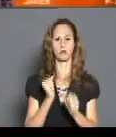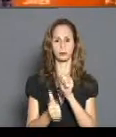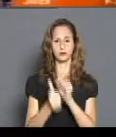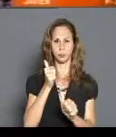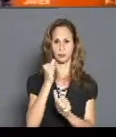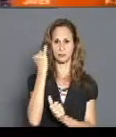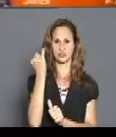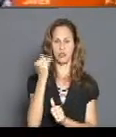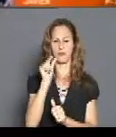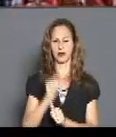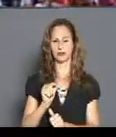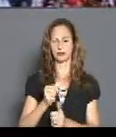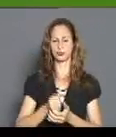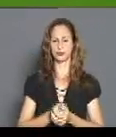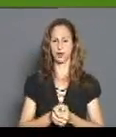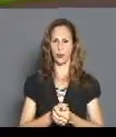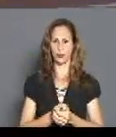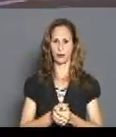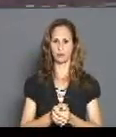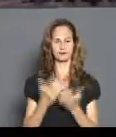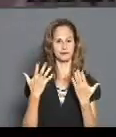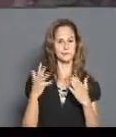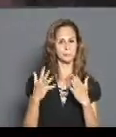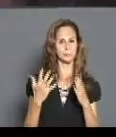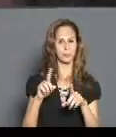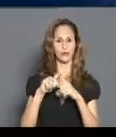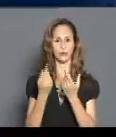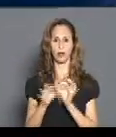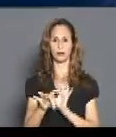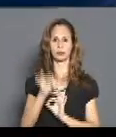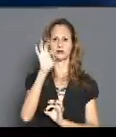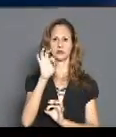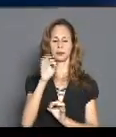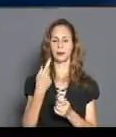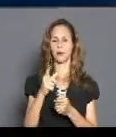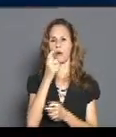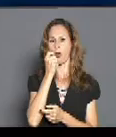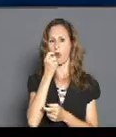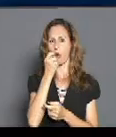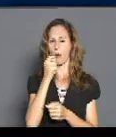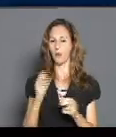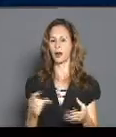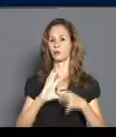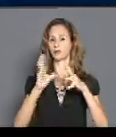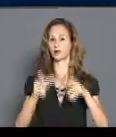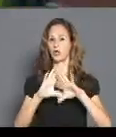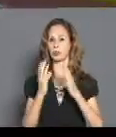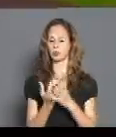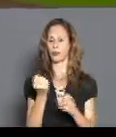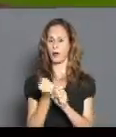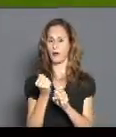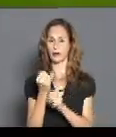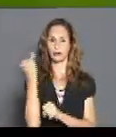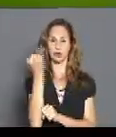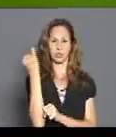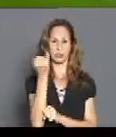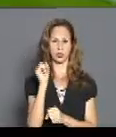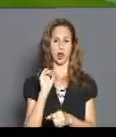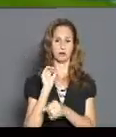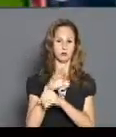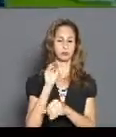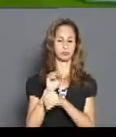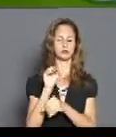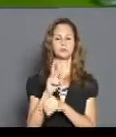rivales. Las palmas para el designado Jorge Soler, seleccionado MVP de la Serie Mundial, conectó tres honrones en esta última etapa,